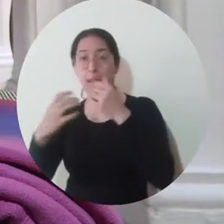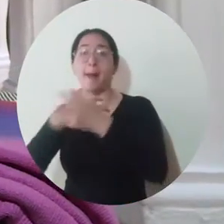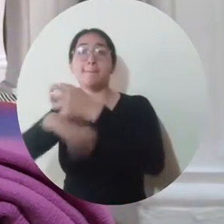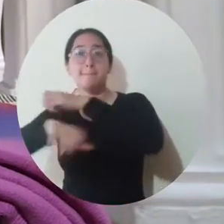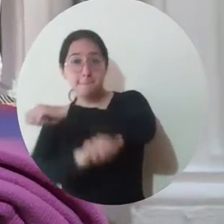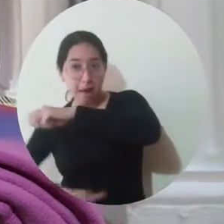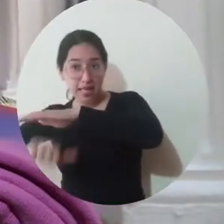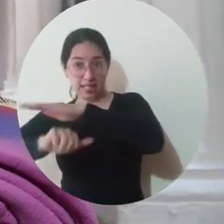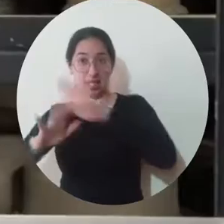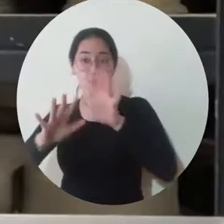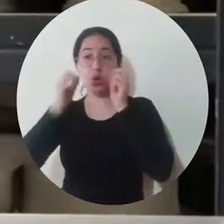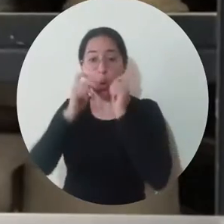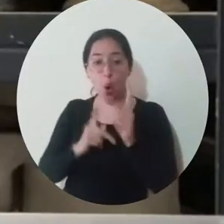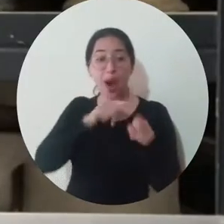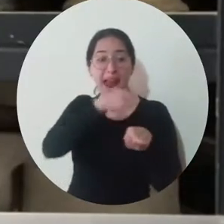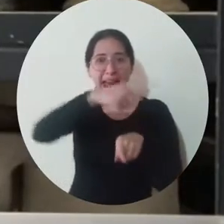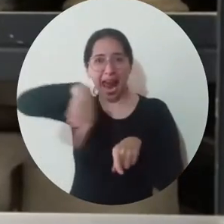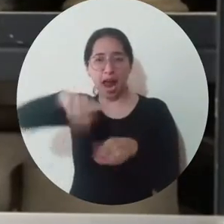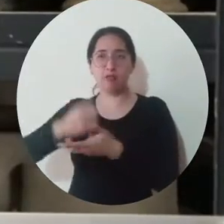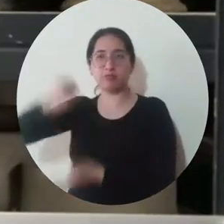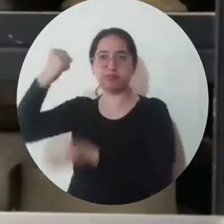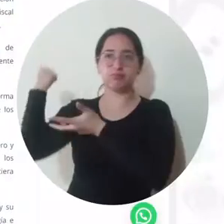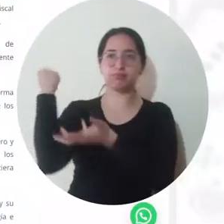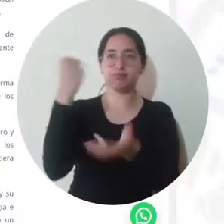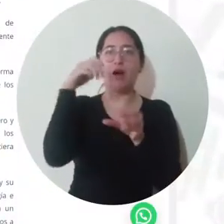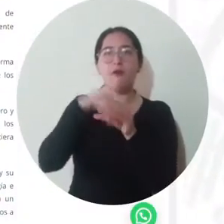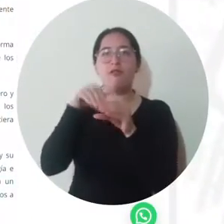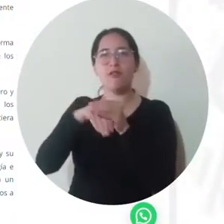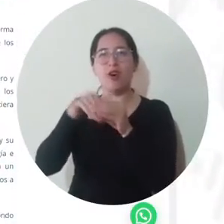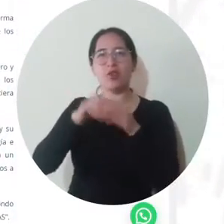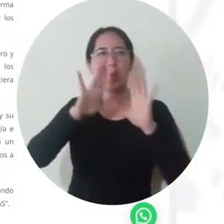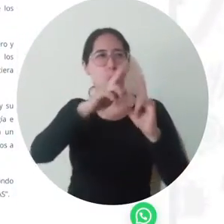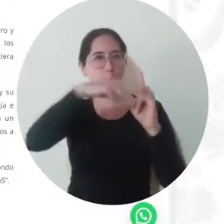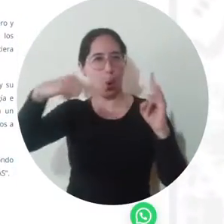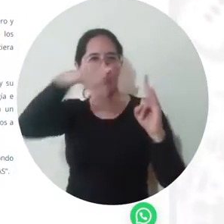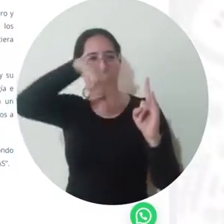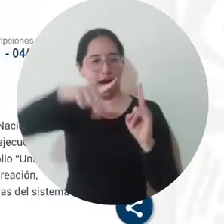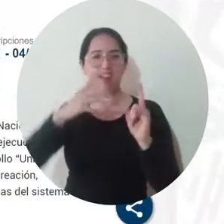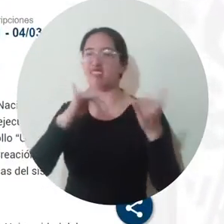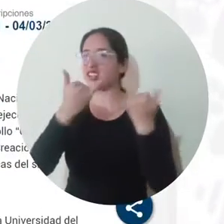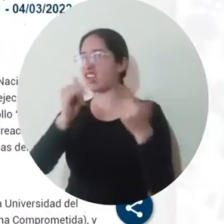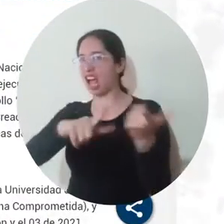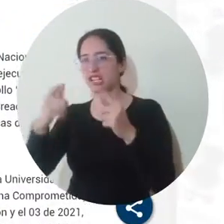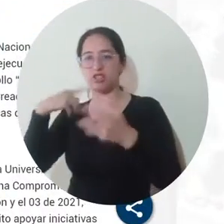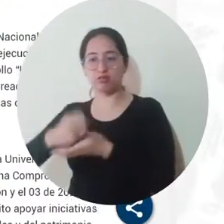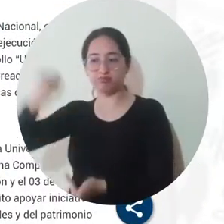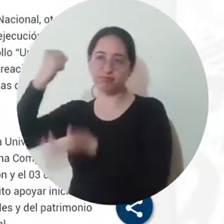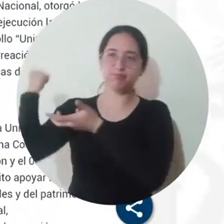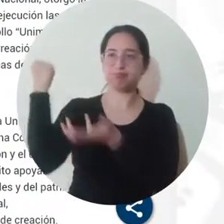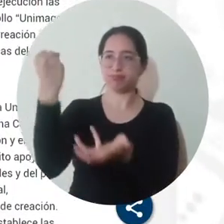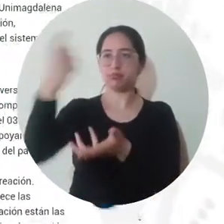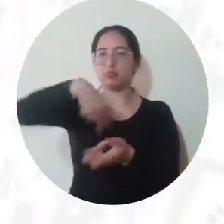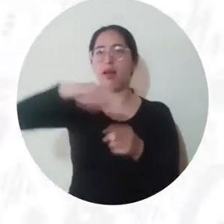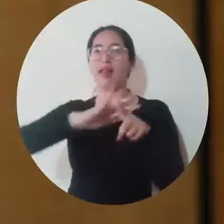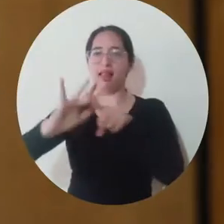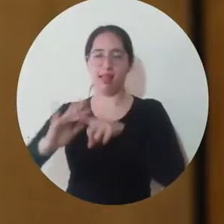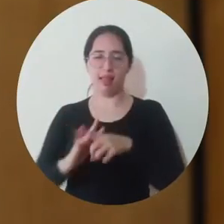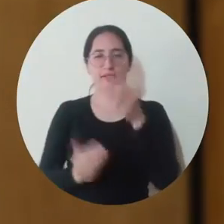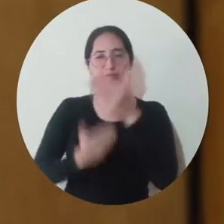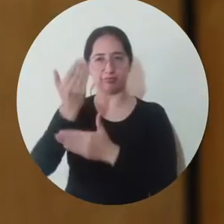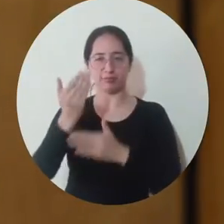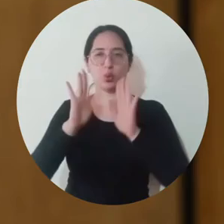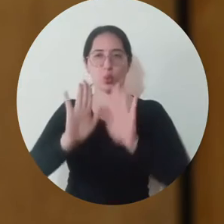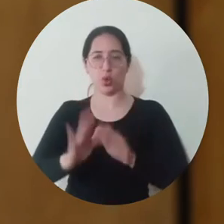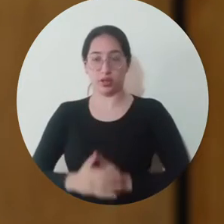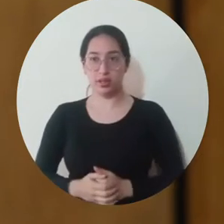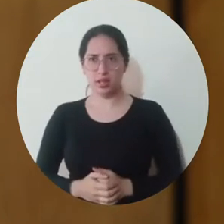económicas, básicas y humanidades son financiados con recursos del Fondo Fonciencias de la Alma Mater y ya están listos para su ejecución. Este